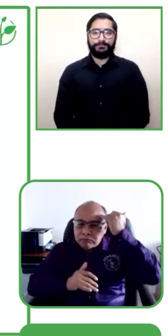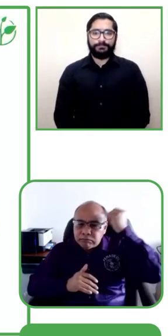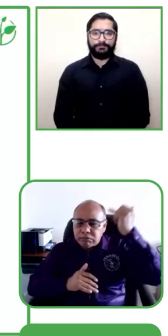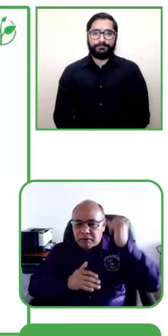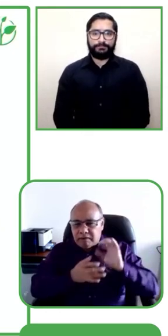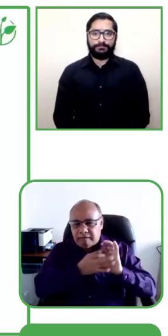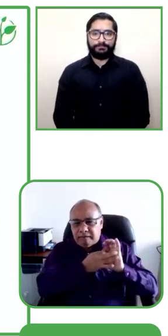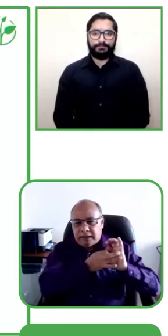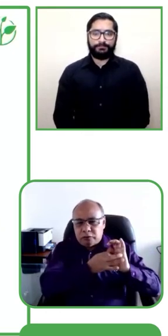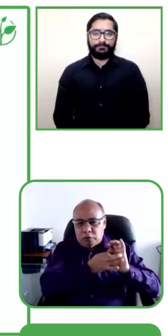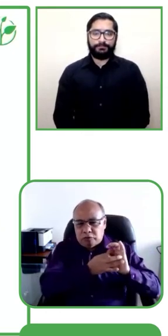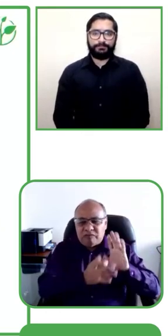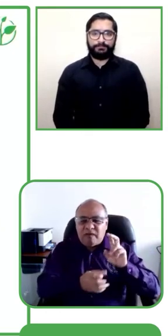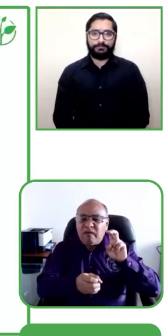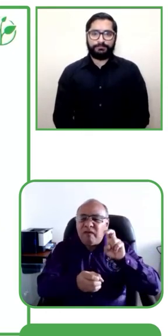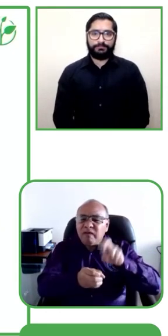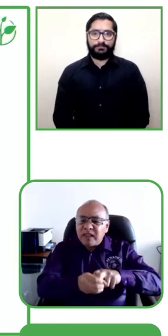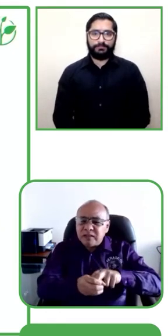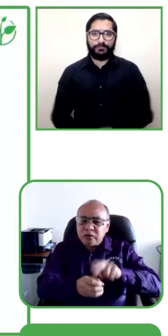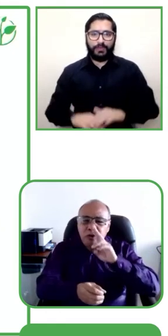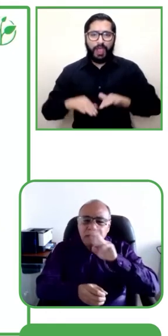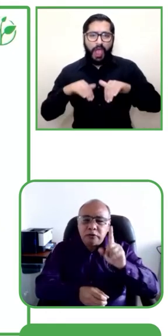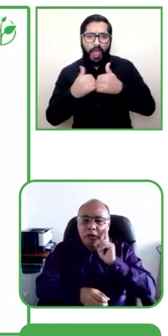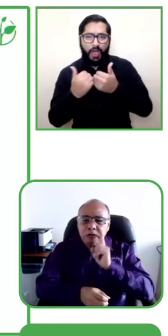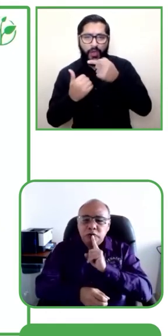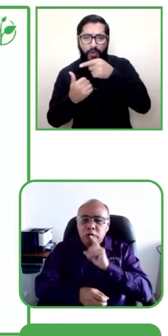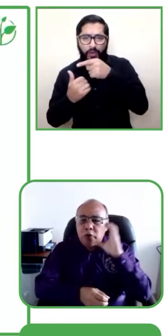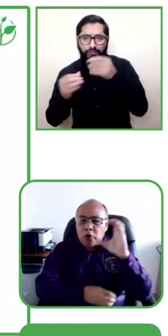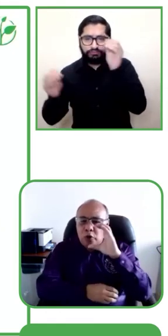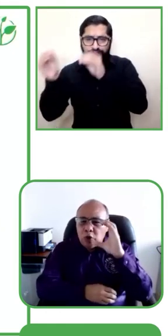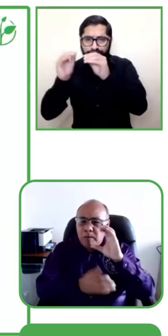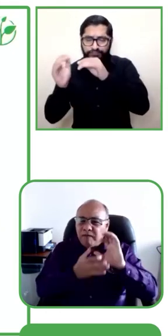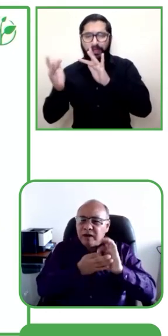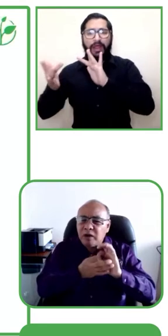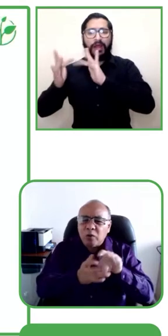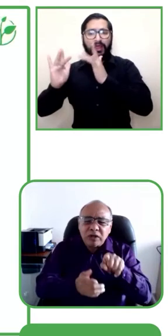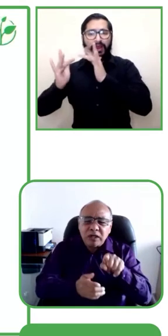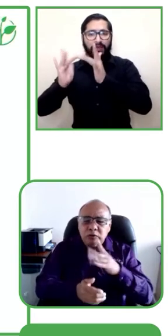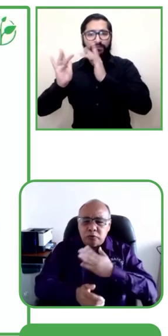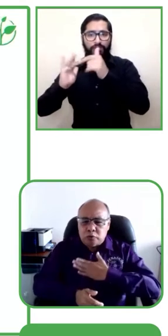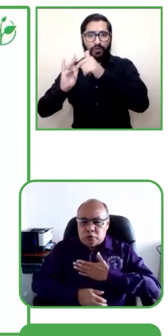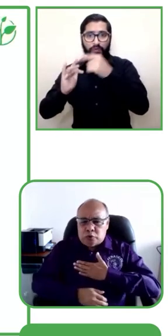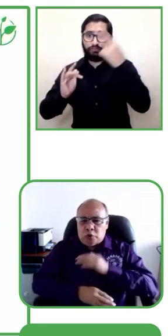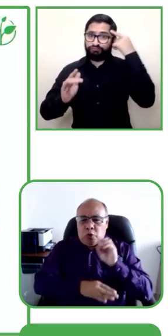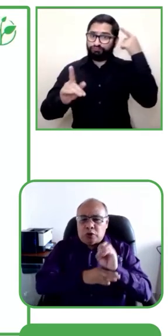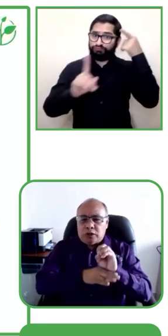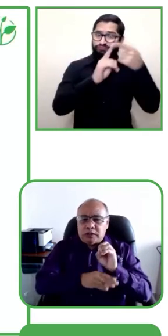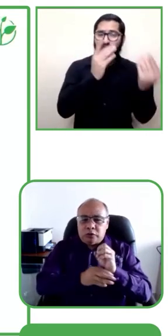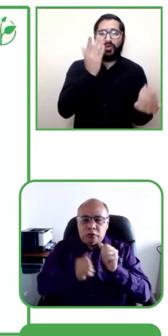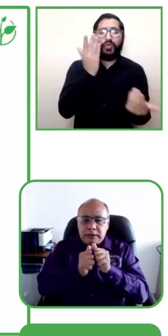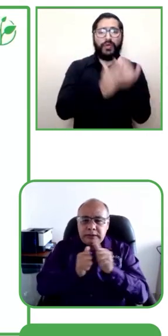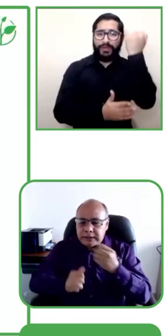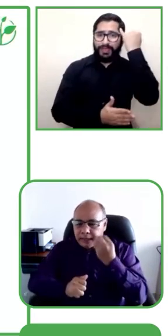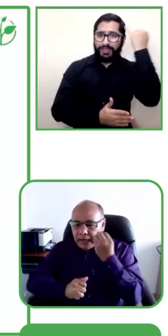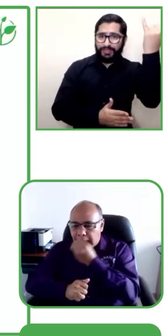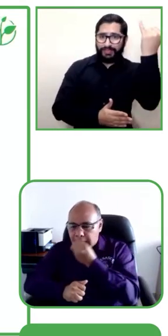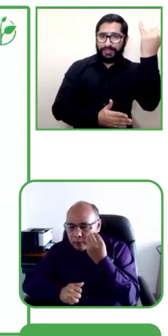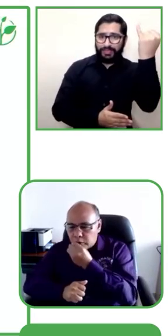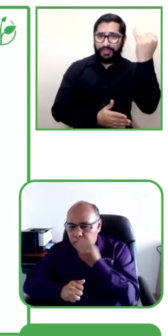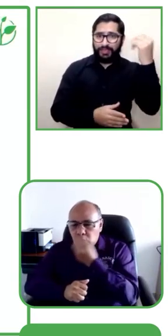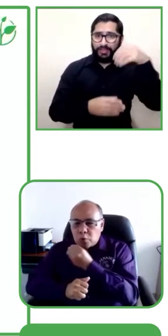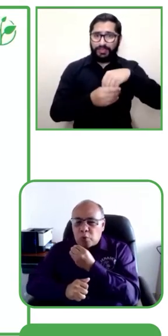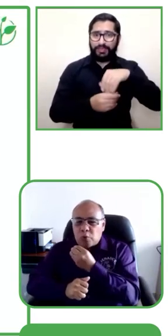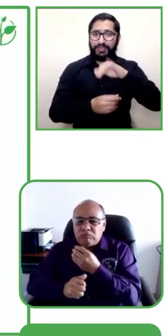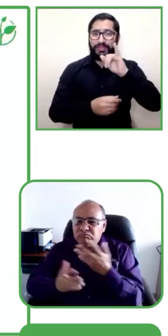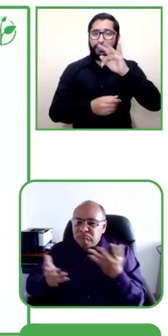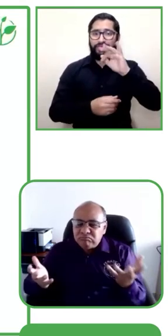¿Cómo inicia el Centro de Relevo? Es una iniciativa de la Federación Nacional de Sordos de Colombia, FENASCOL. Es